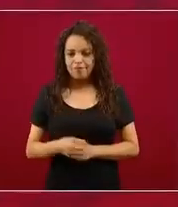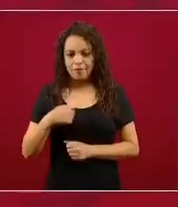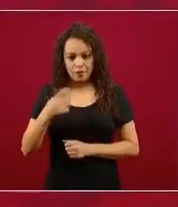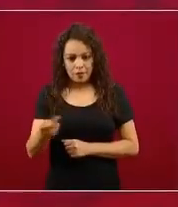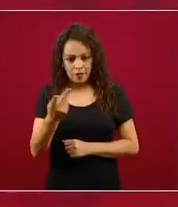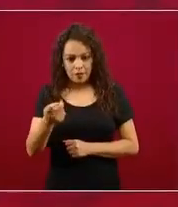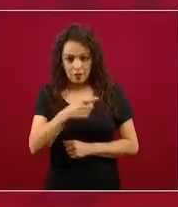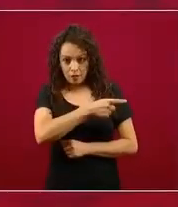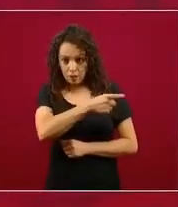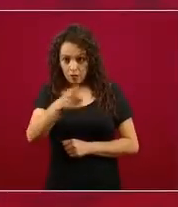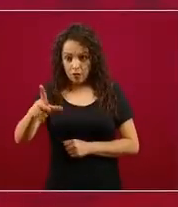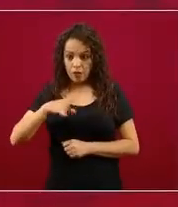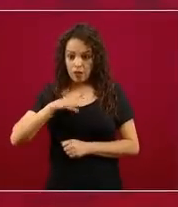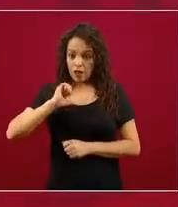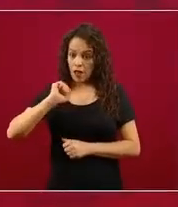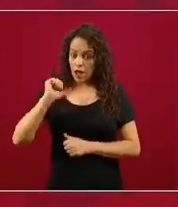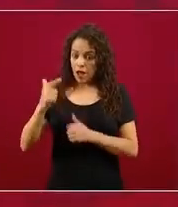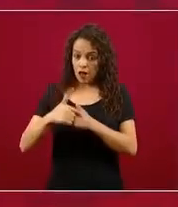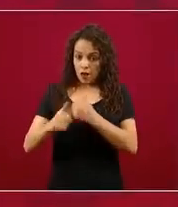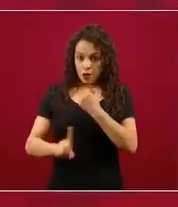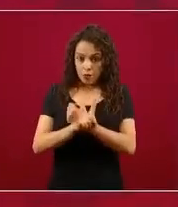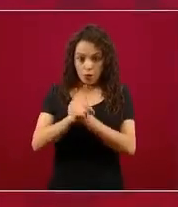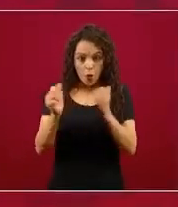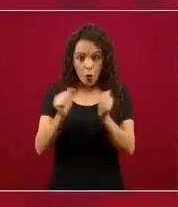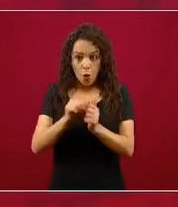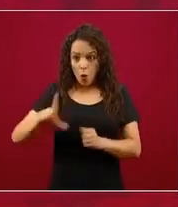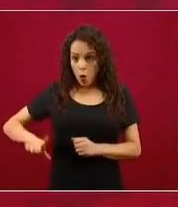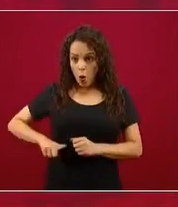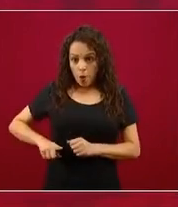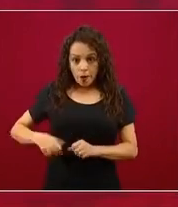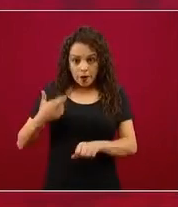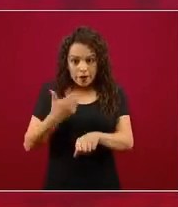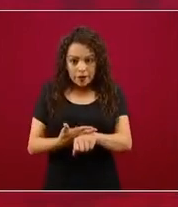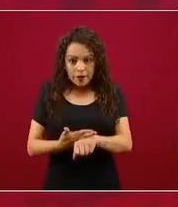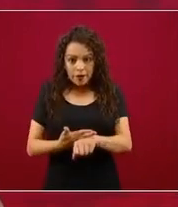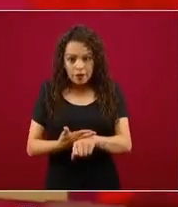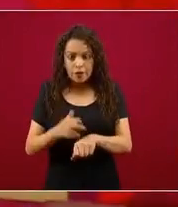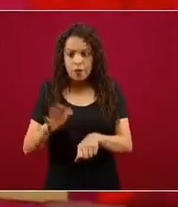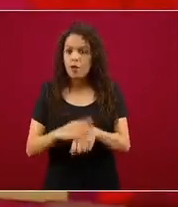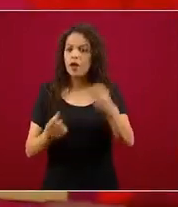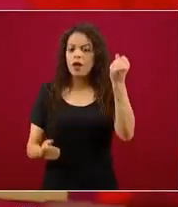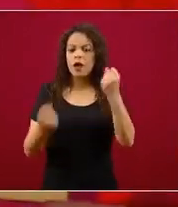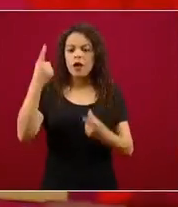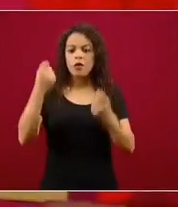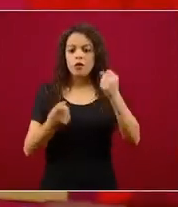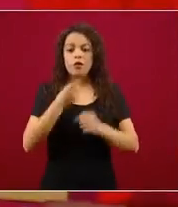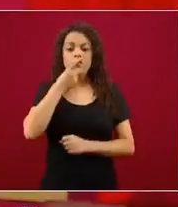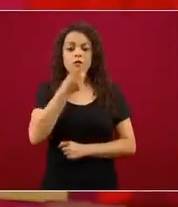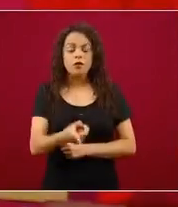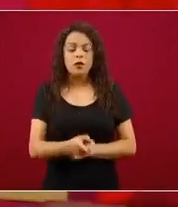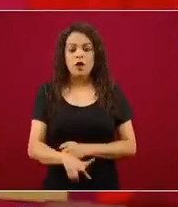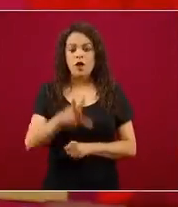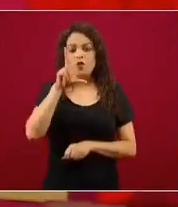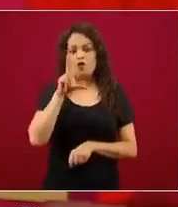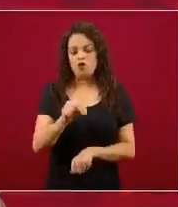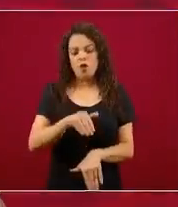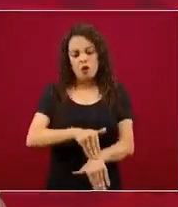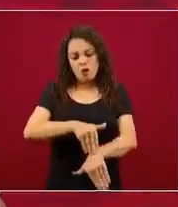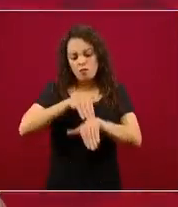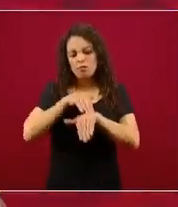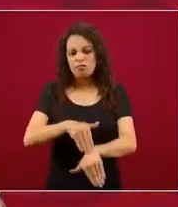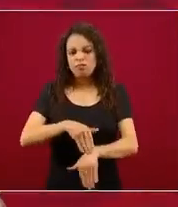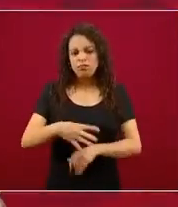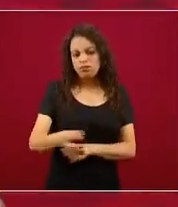los gobernadores? Hay una contraposición, algunos gobernadores dicen que no acatarán ni se someterán